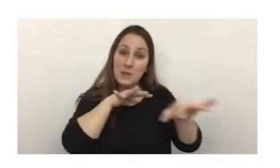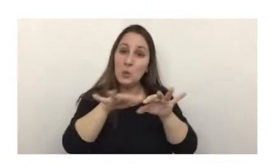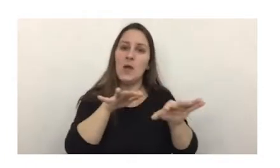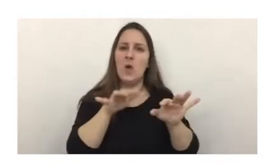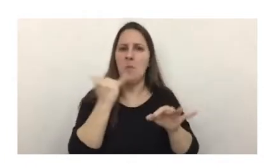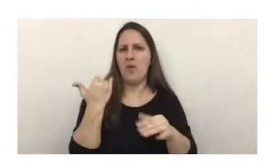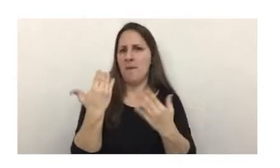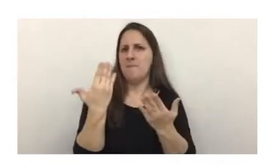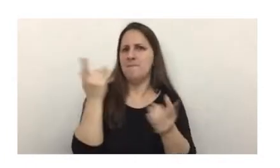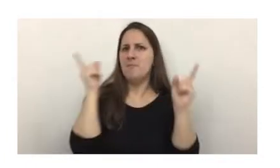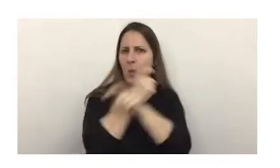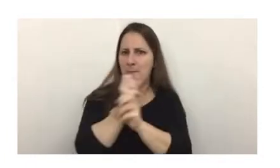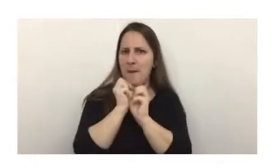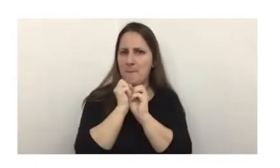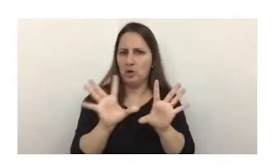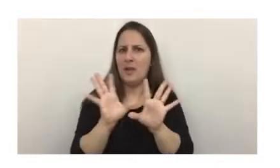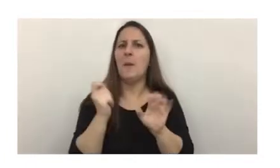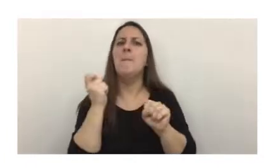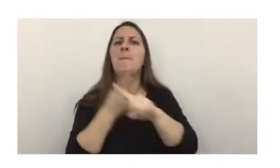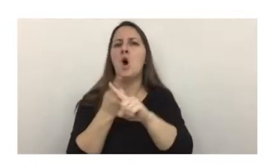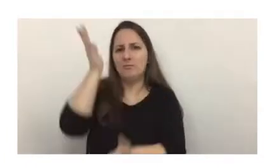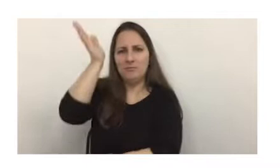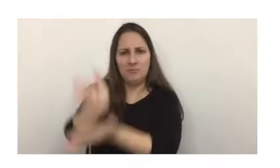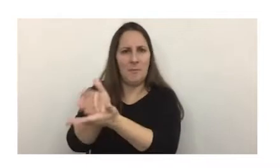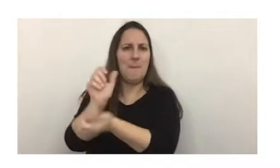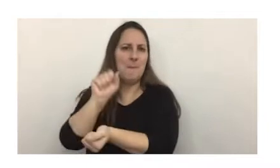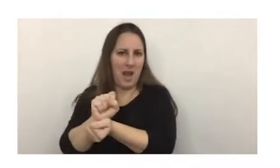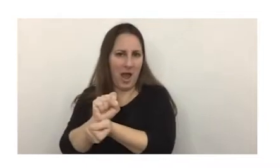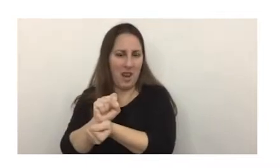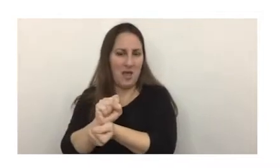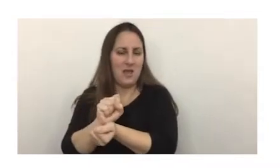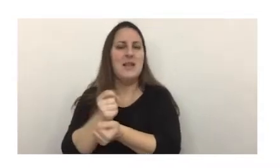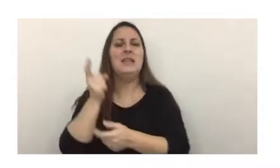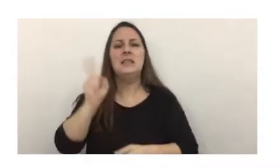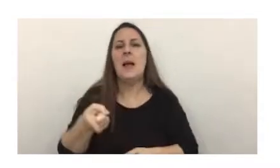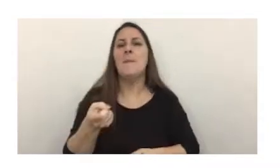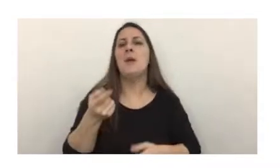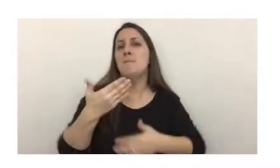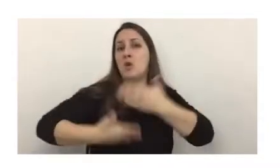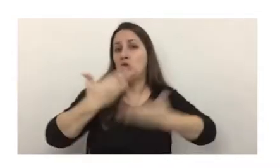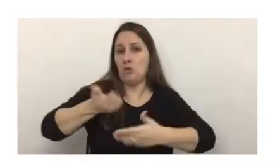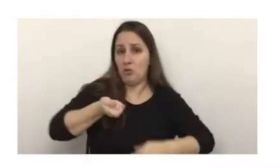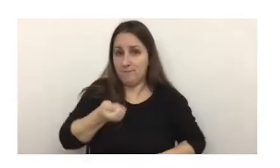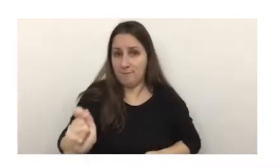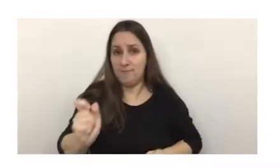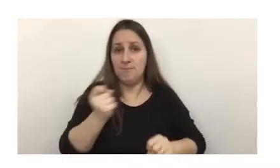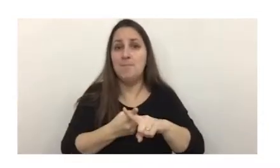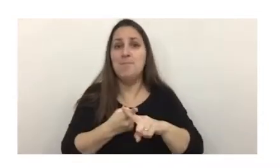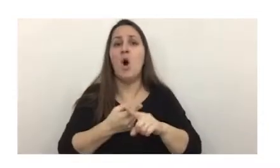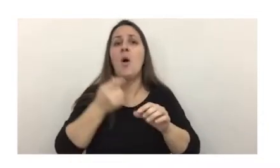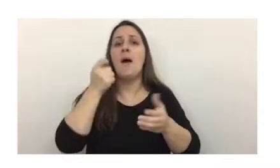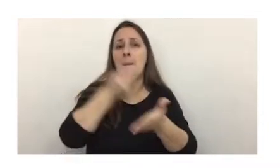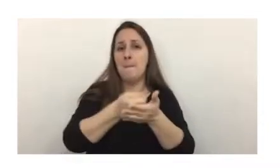importantes en lo que se refiere a la imputación penal y en lo que se refiere al sometimiento a un proceso criminal por una criptoevasión